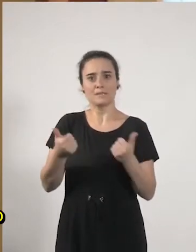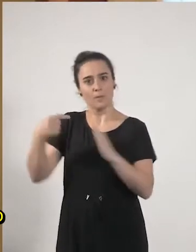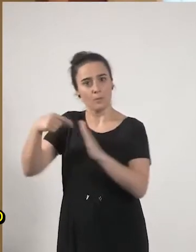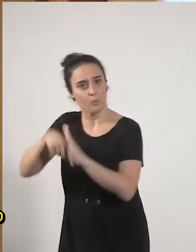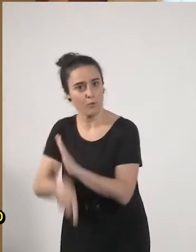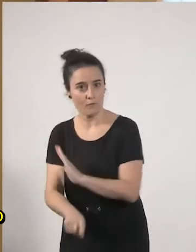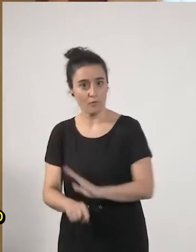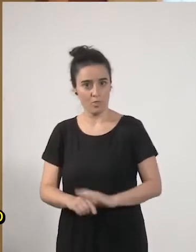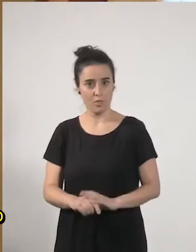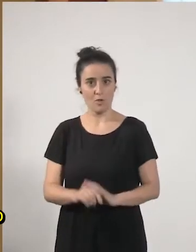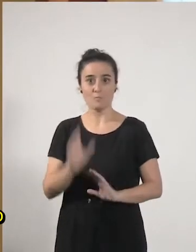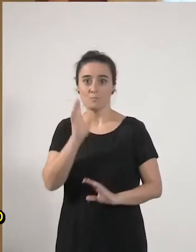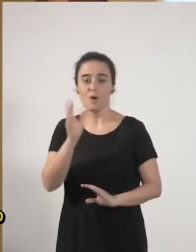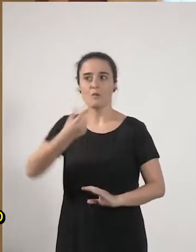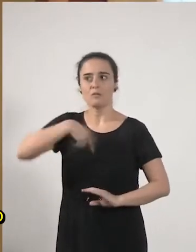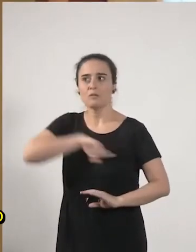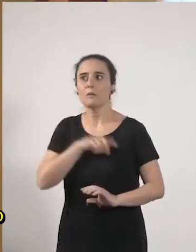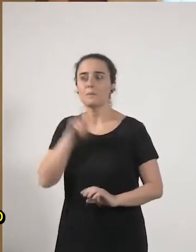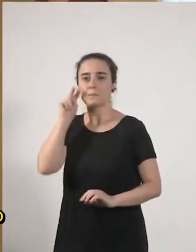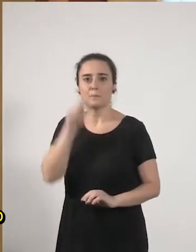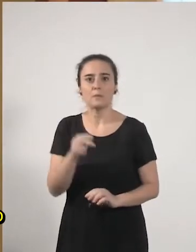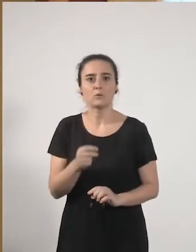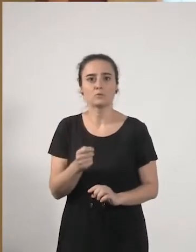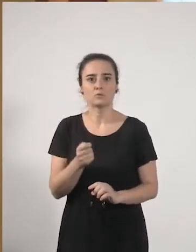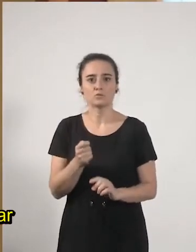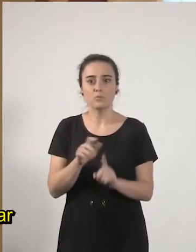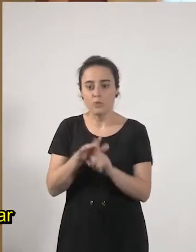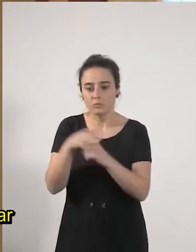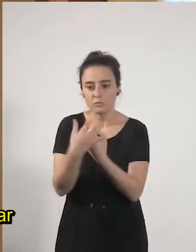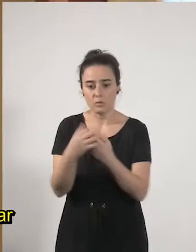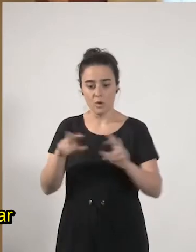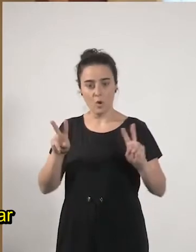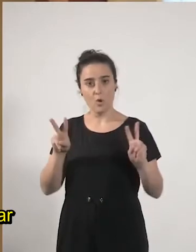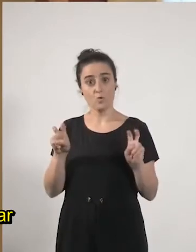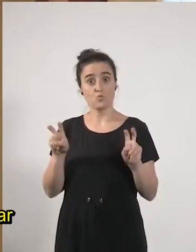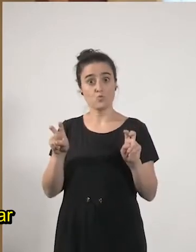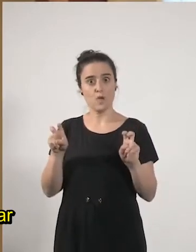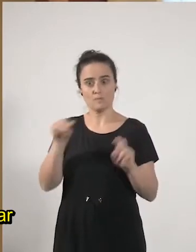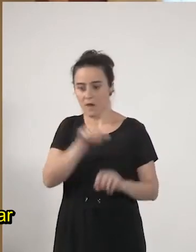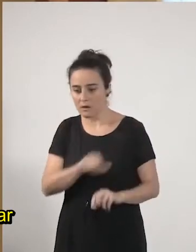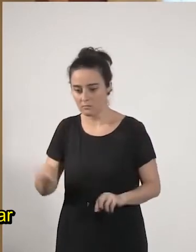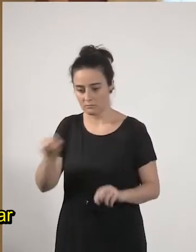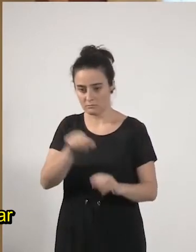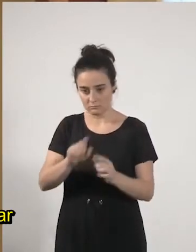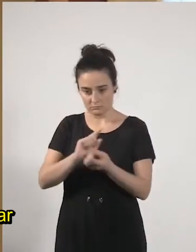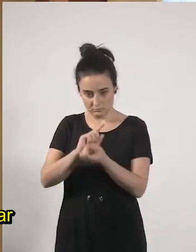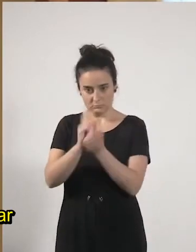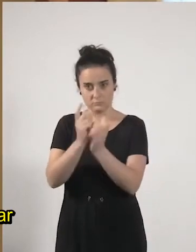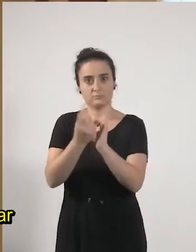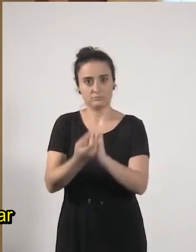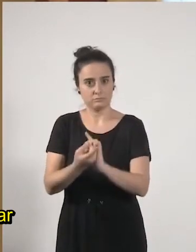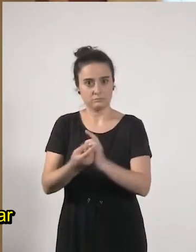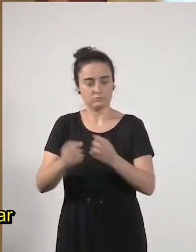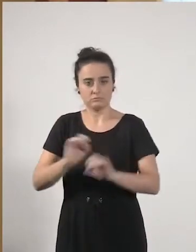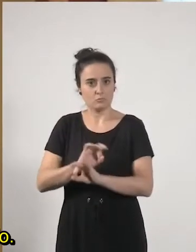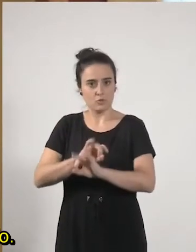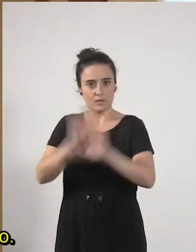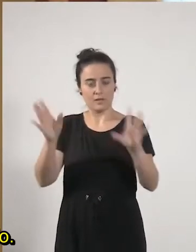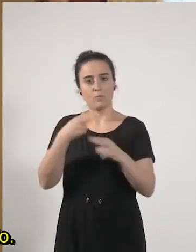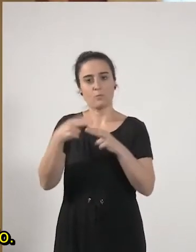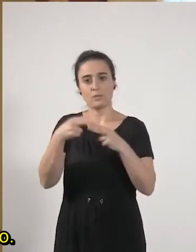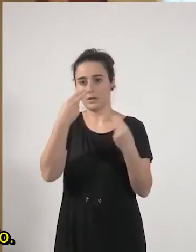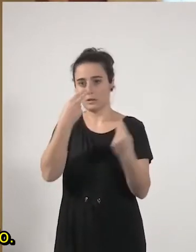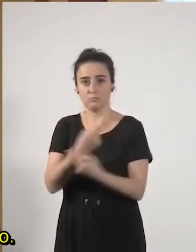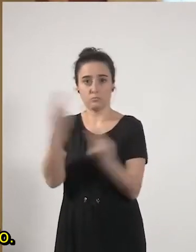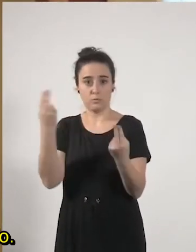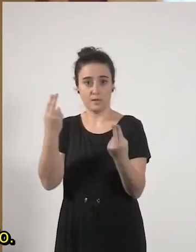Semana a semana vamos viendo retazos de una nueva realidad que sin lugar a dudas va a impactar en las políticas públicas y que de